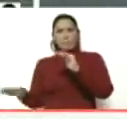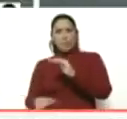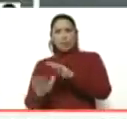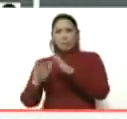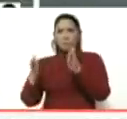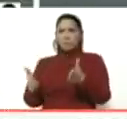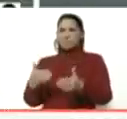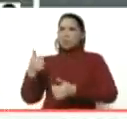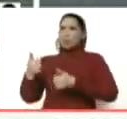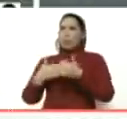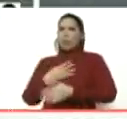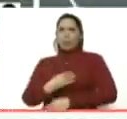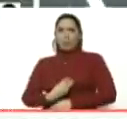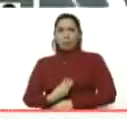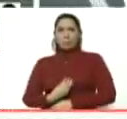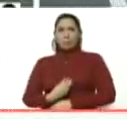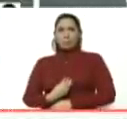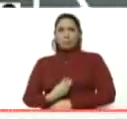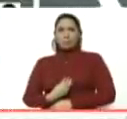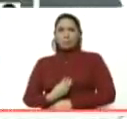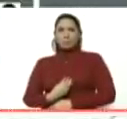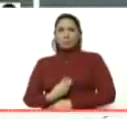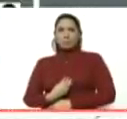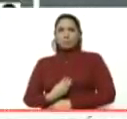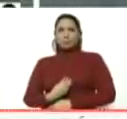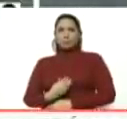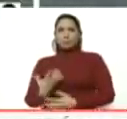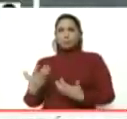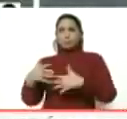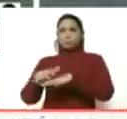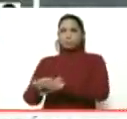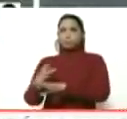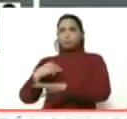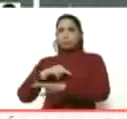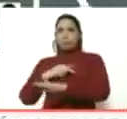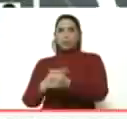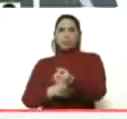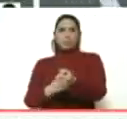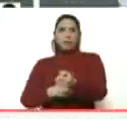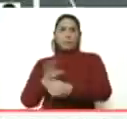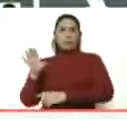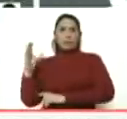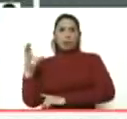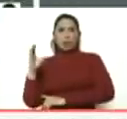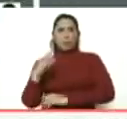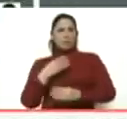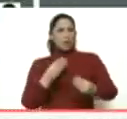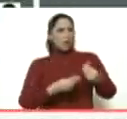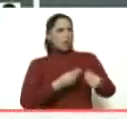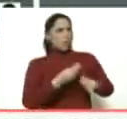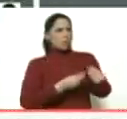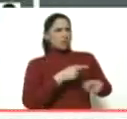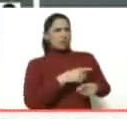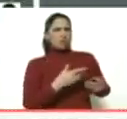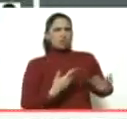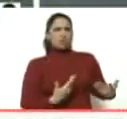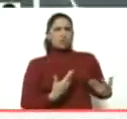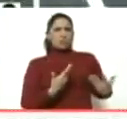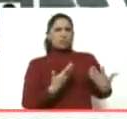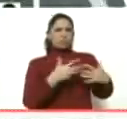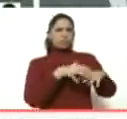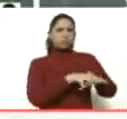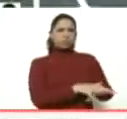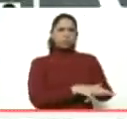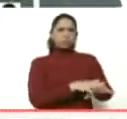lamentablemente, involucra a nuestra hermana República de Colombia. ¿Cómo es ese involucramiento